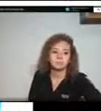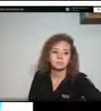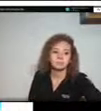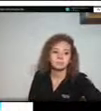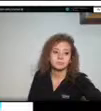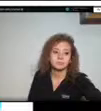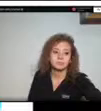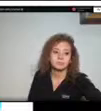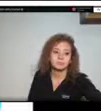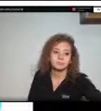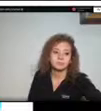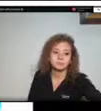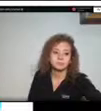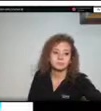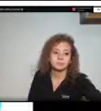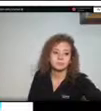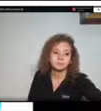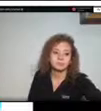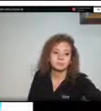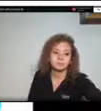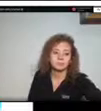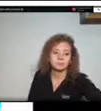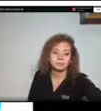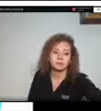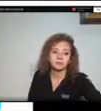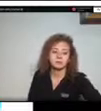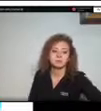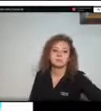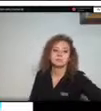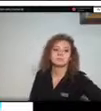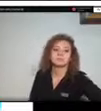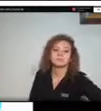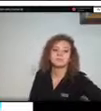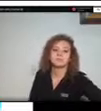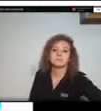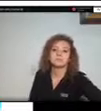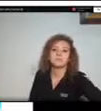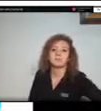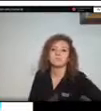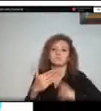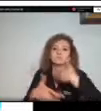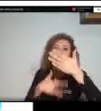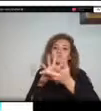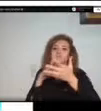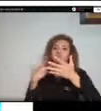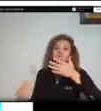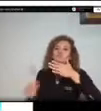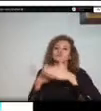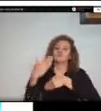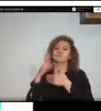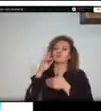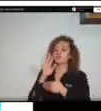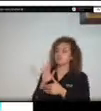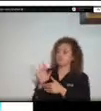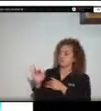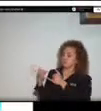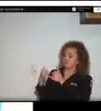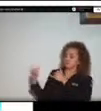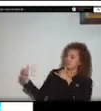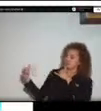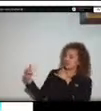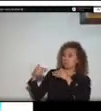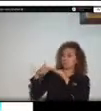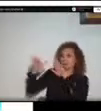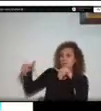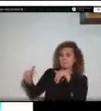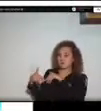asociadas a un drenaje paralelo y como tenemos una diferencia de cotas muy baja en las márgenes en el escarpe de